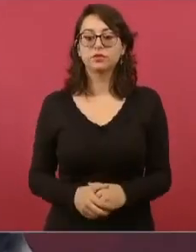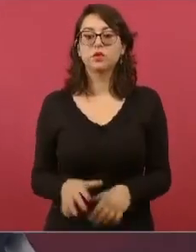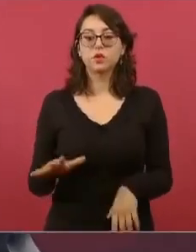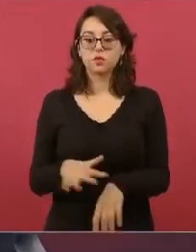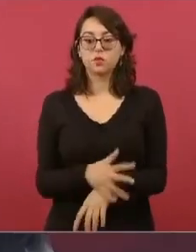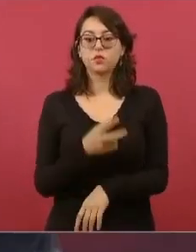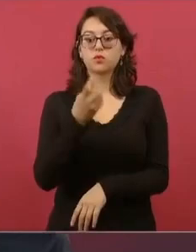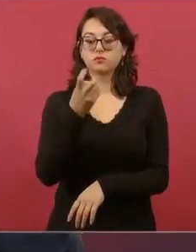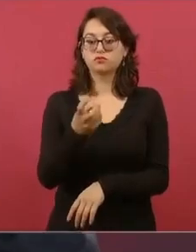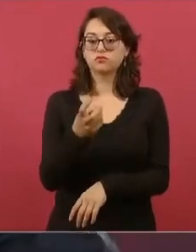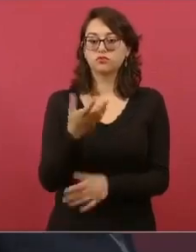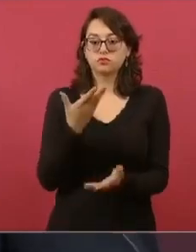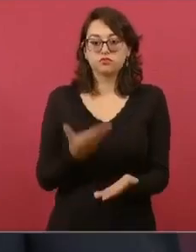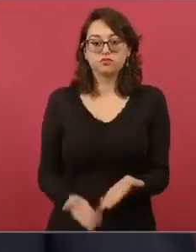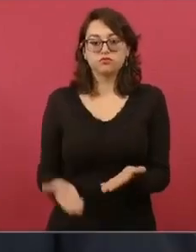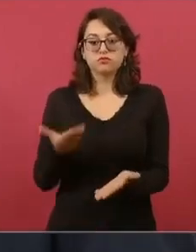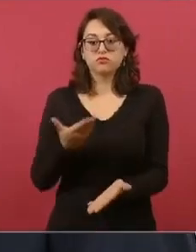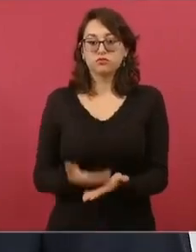independiente,